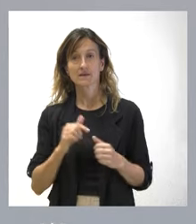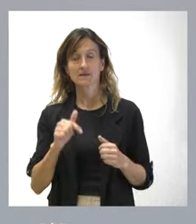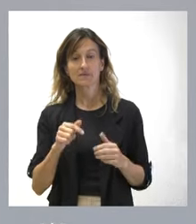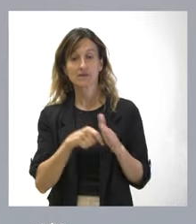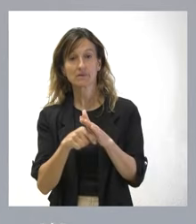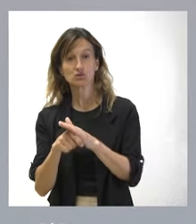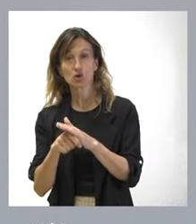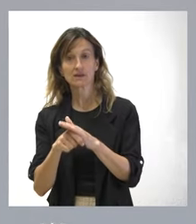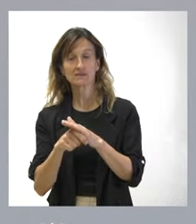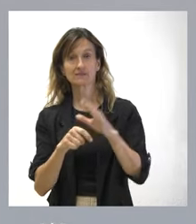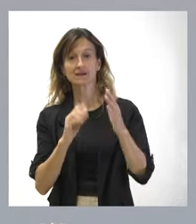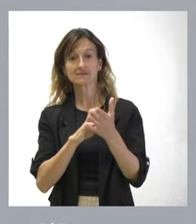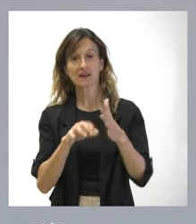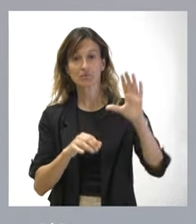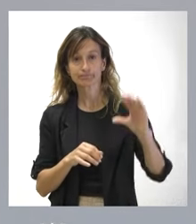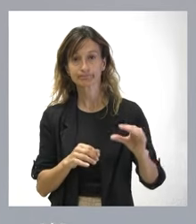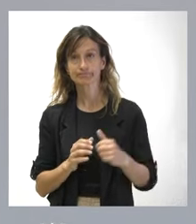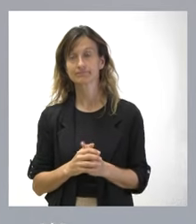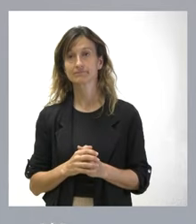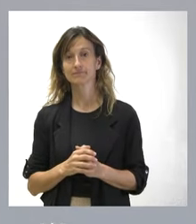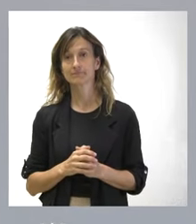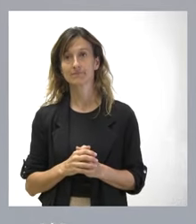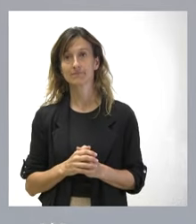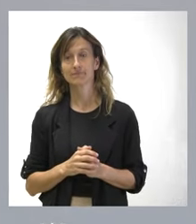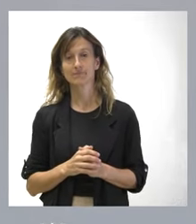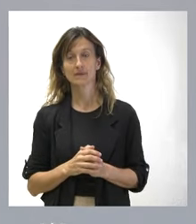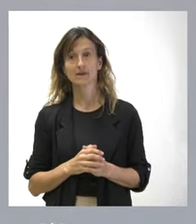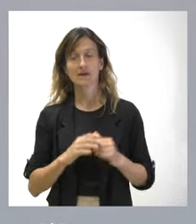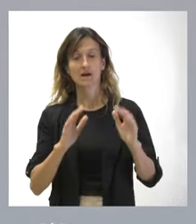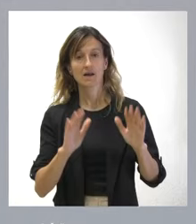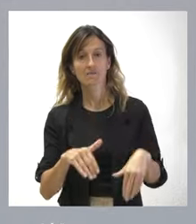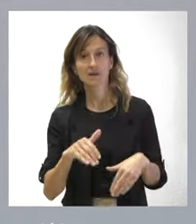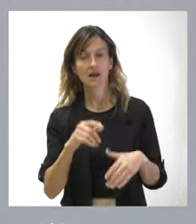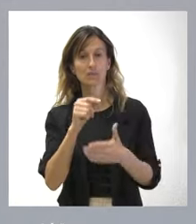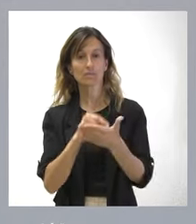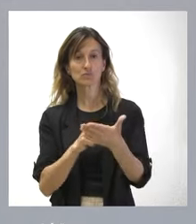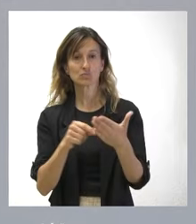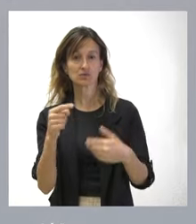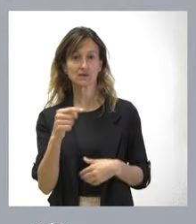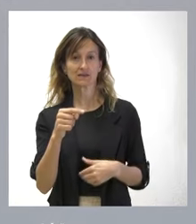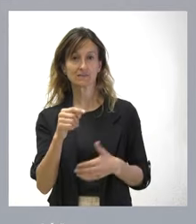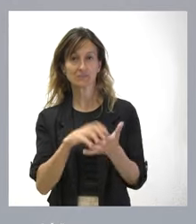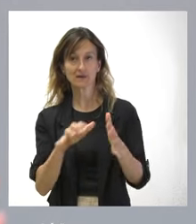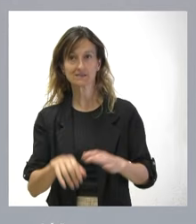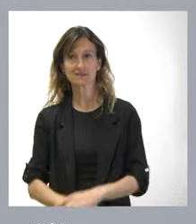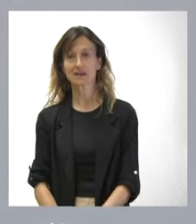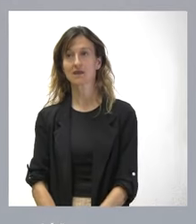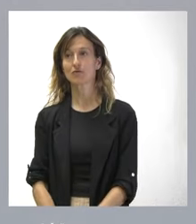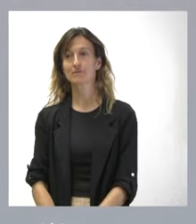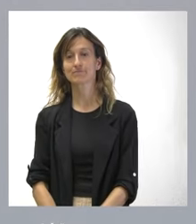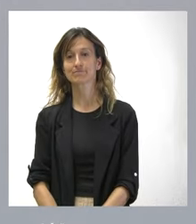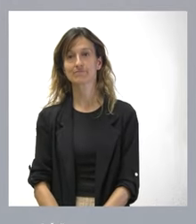para Castilla y León. Esto, lógicamente, hizo que aquellos presupuestos fueran los presupuestos negativos para esta tierra. Yo, antes de